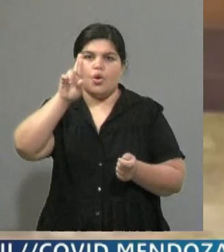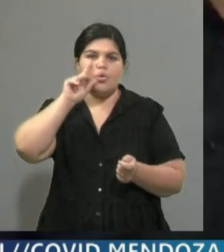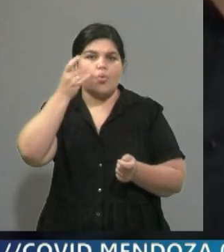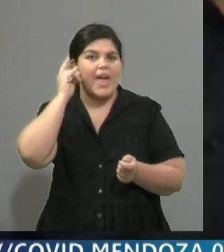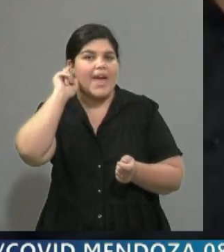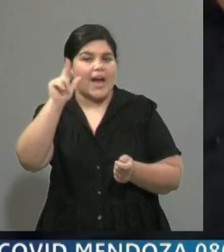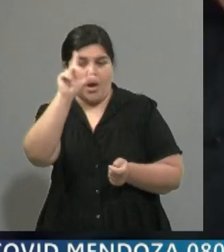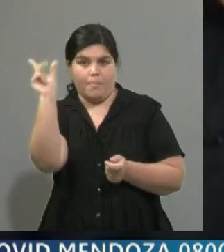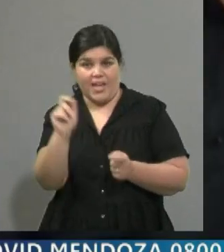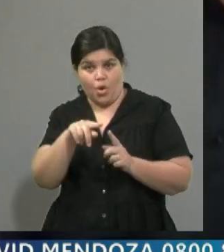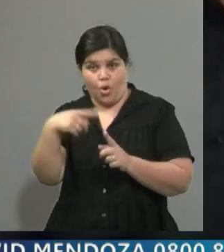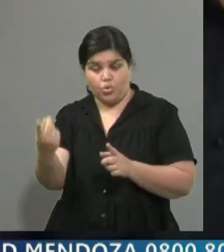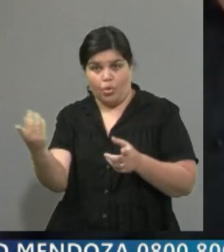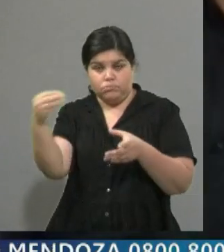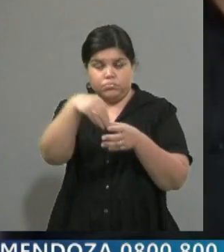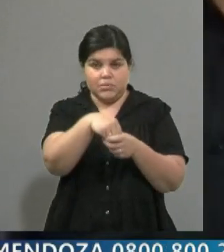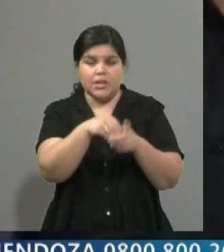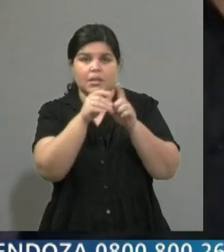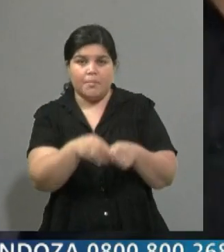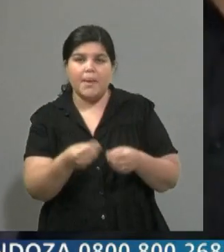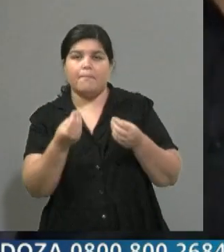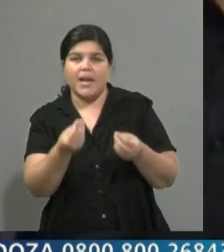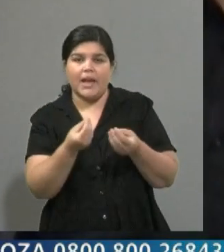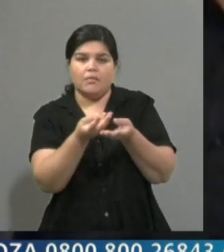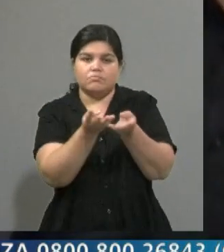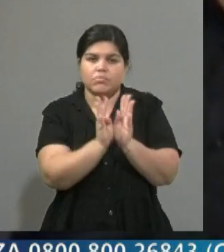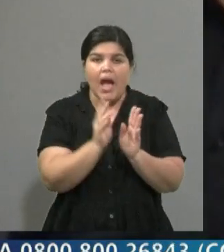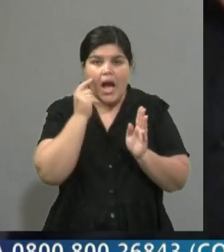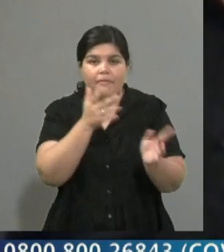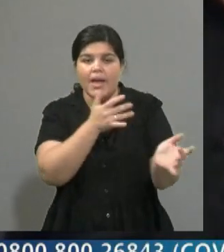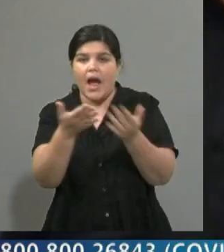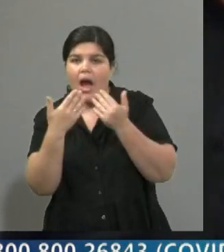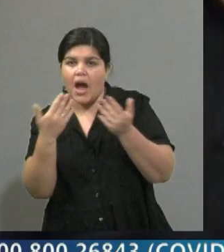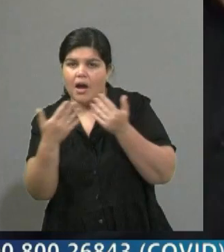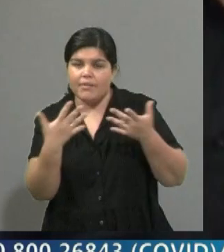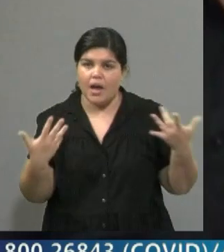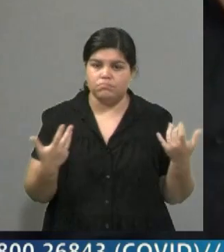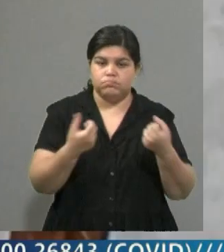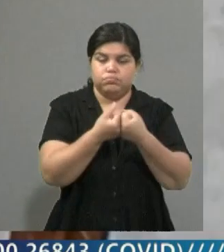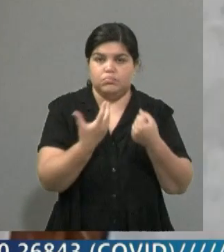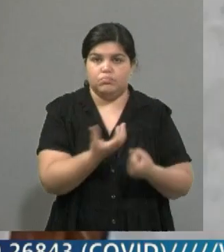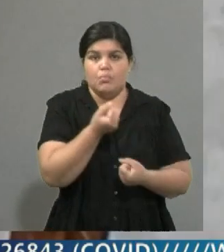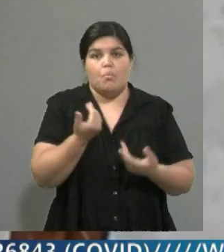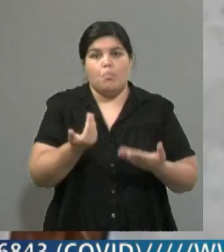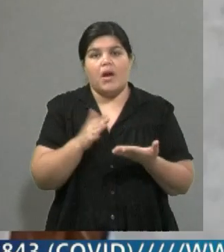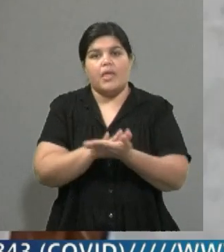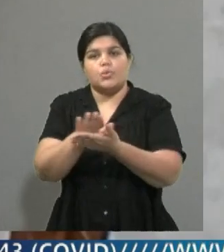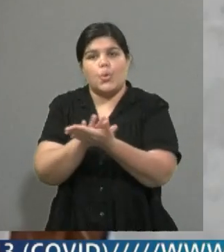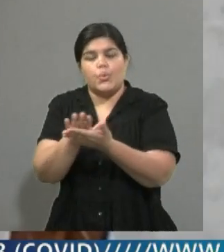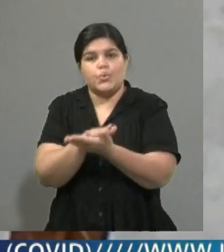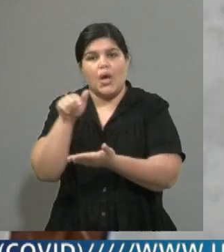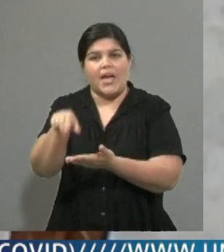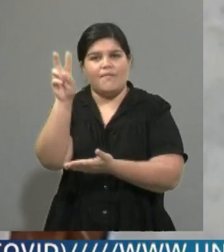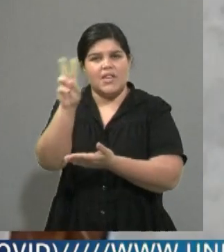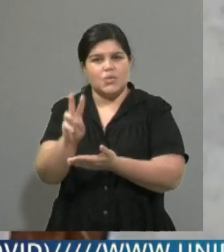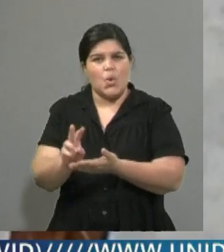negociaciones puntuales son siete puntos en particular para tratar de llegar a un acuerdo y resolver la crisis que está viviendo Venezuela desde